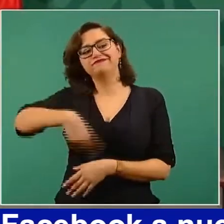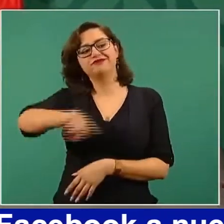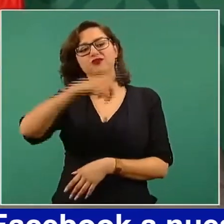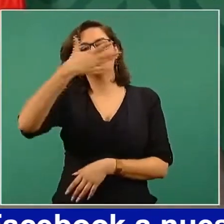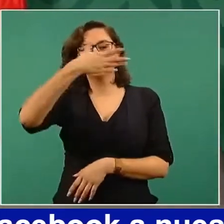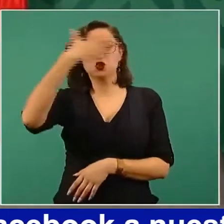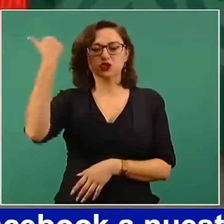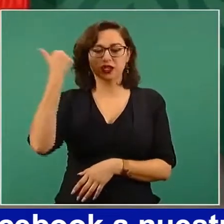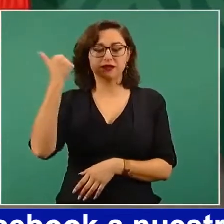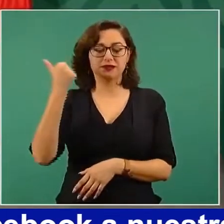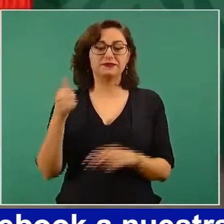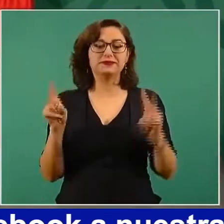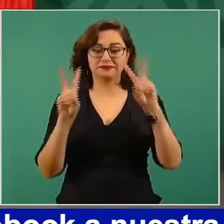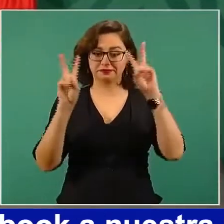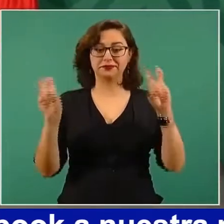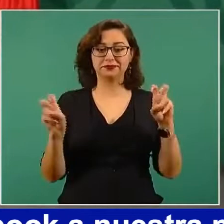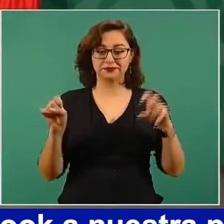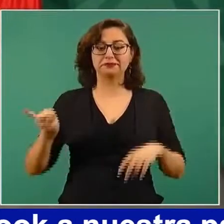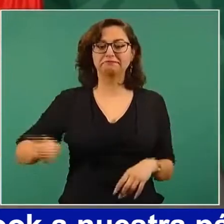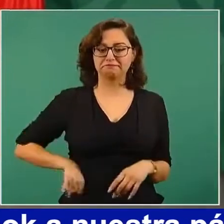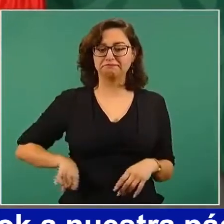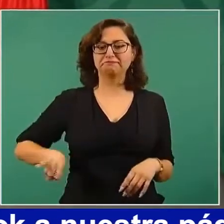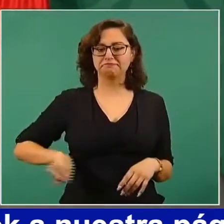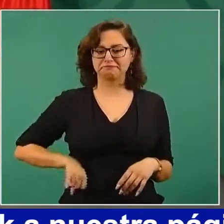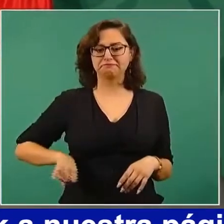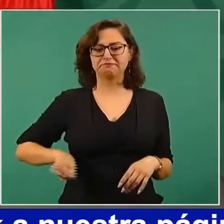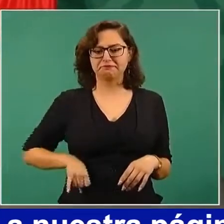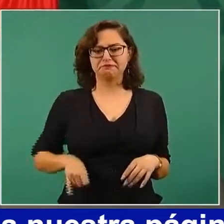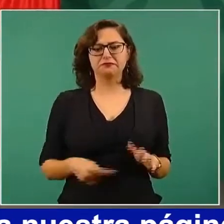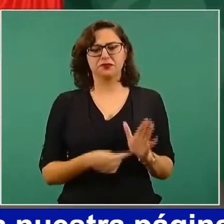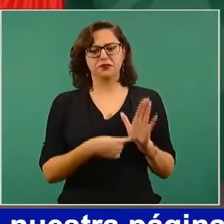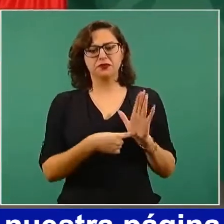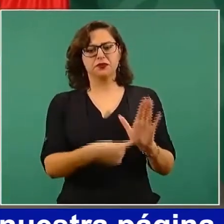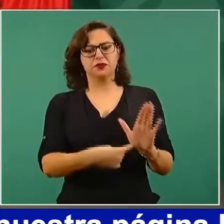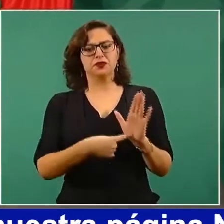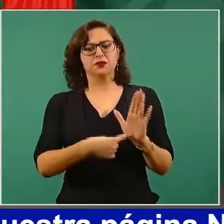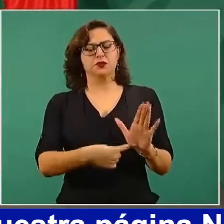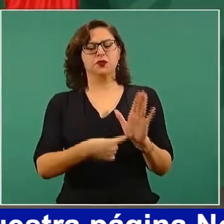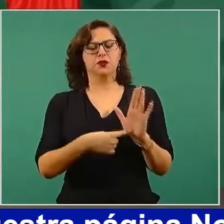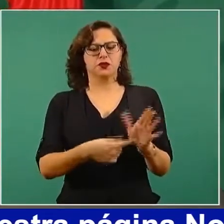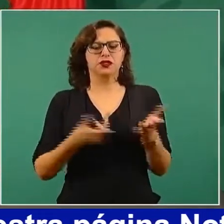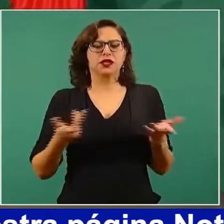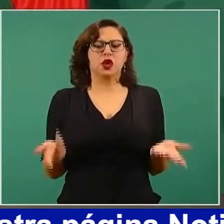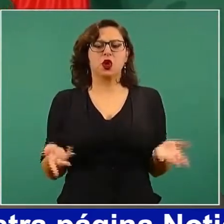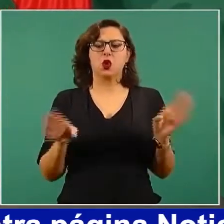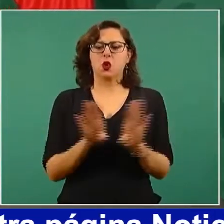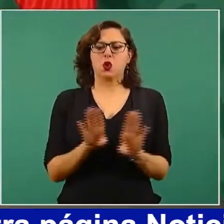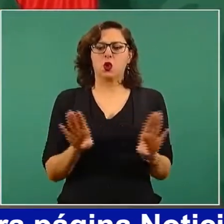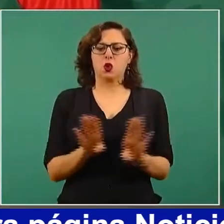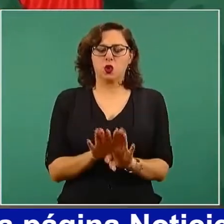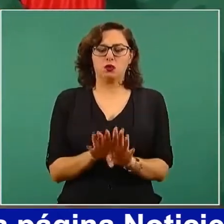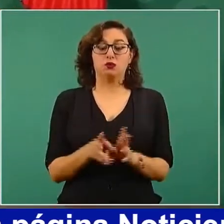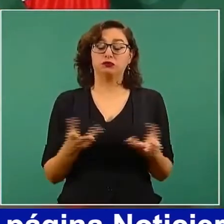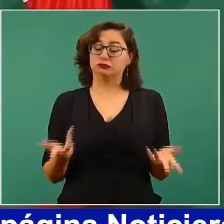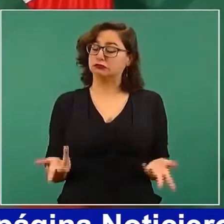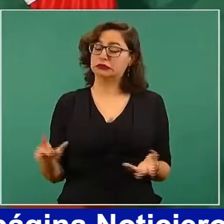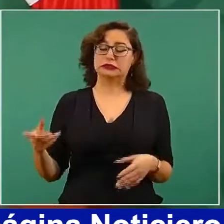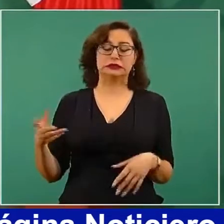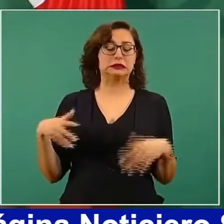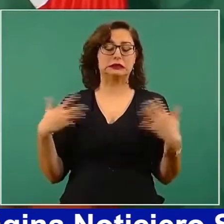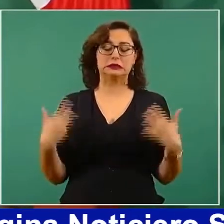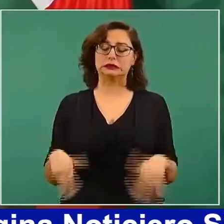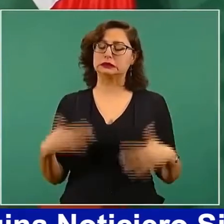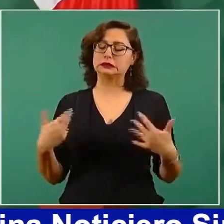el que se vayan conociendo estas prácticas nefastas.